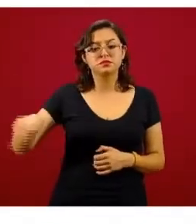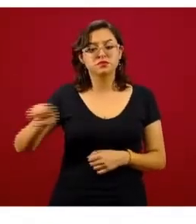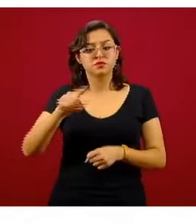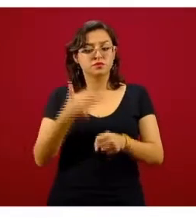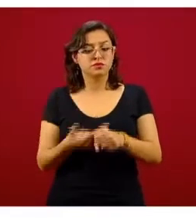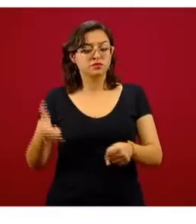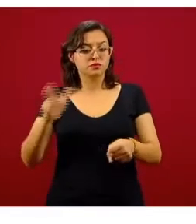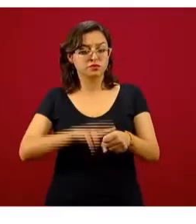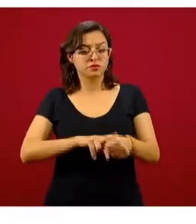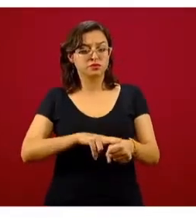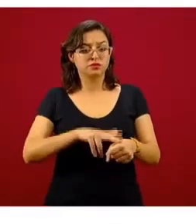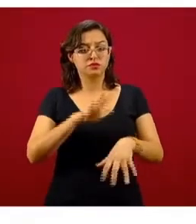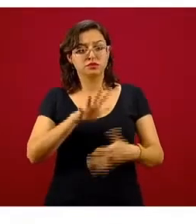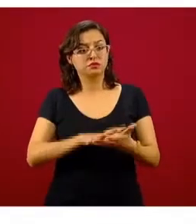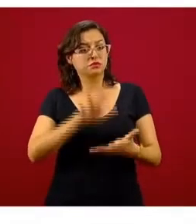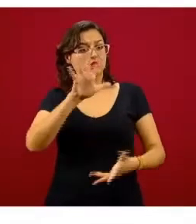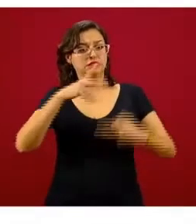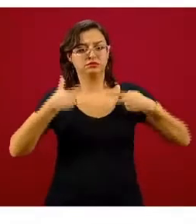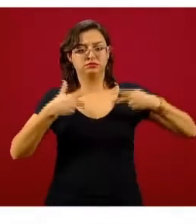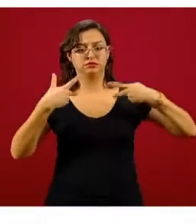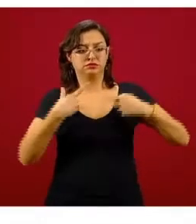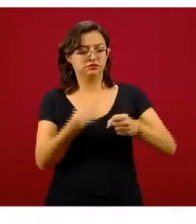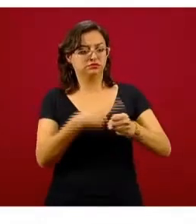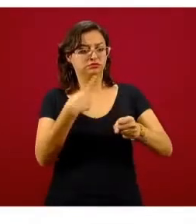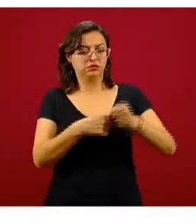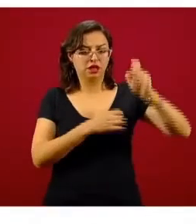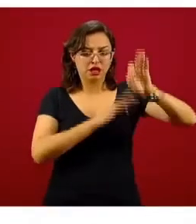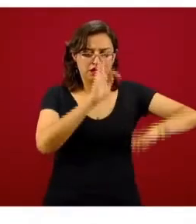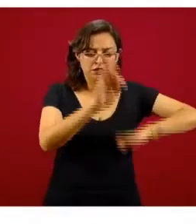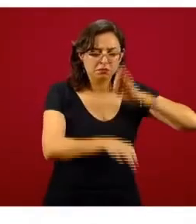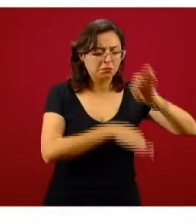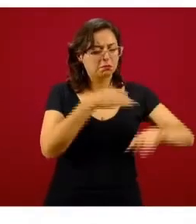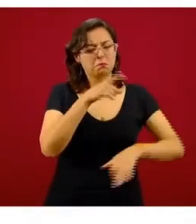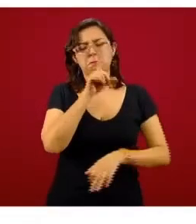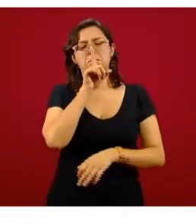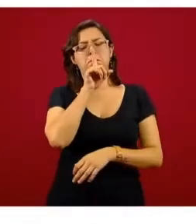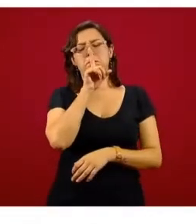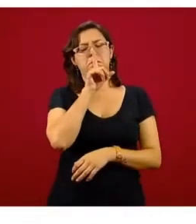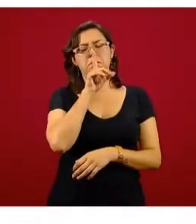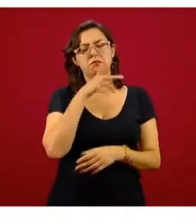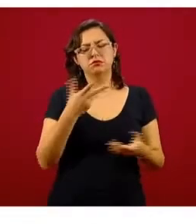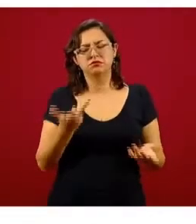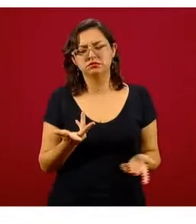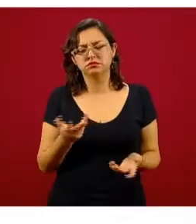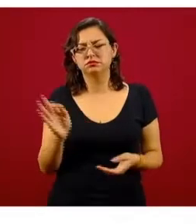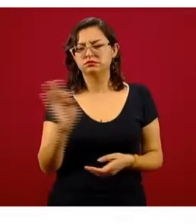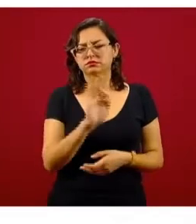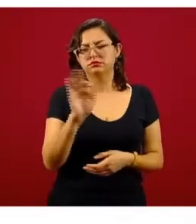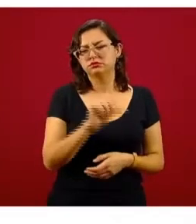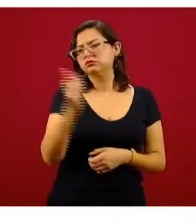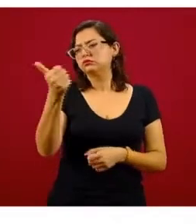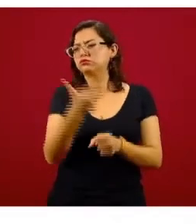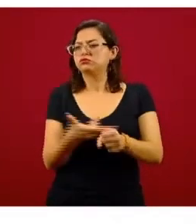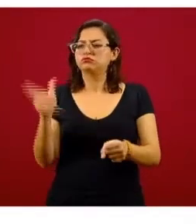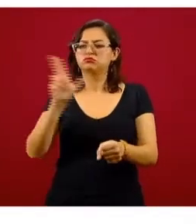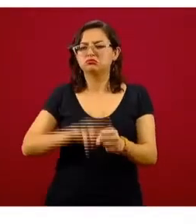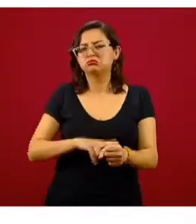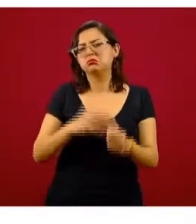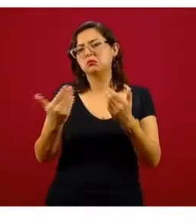que han tenido mayor intensidad, mayor productividad, mayor número de casos, pero que ha habido